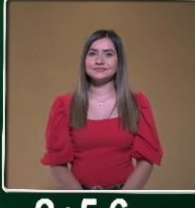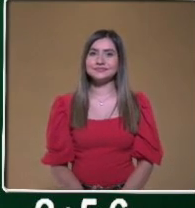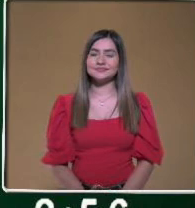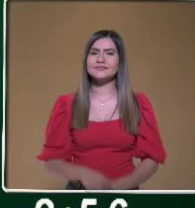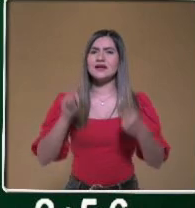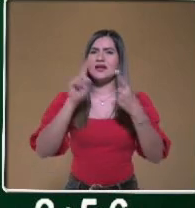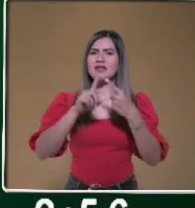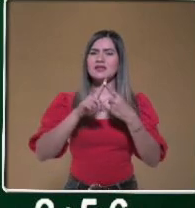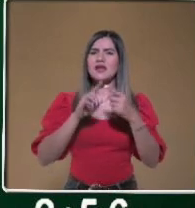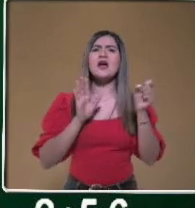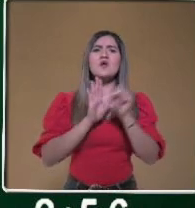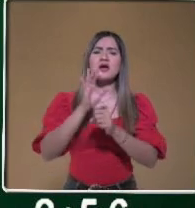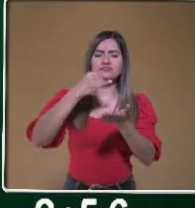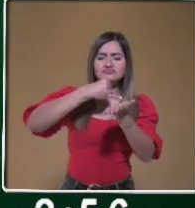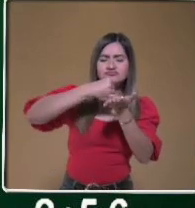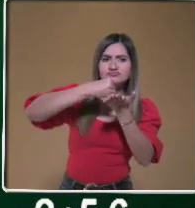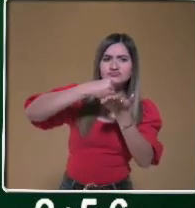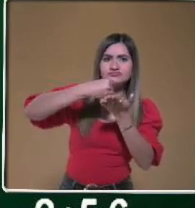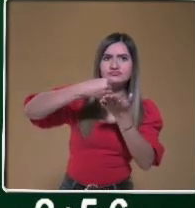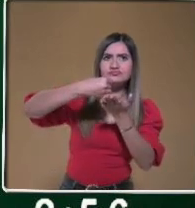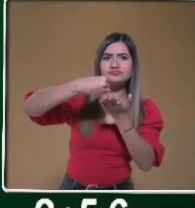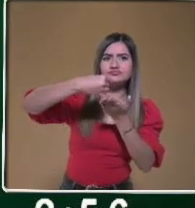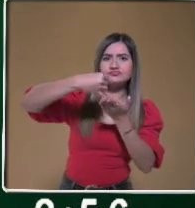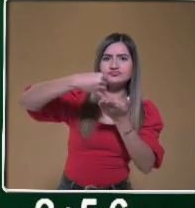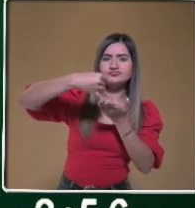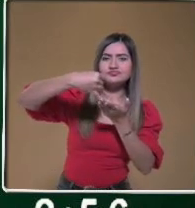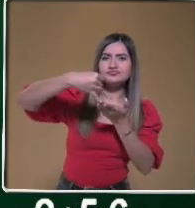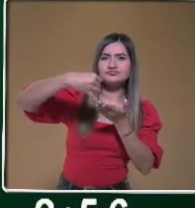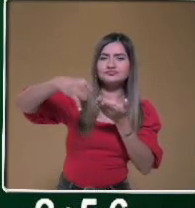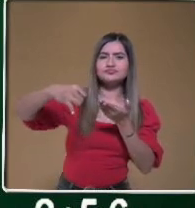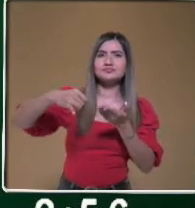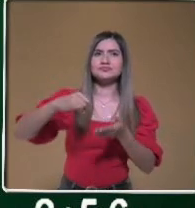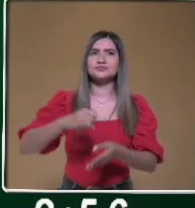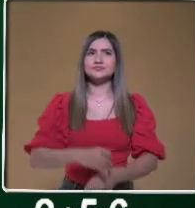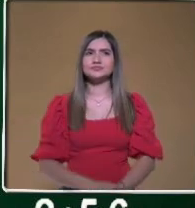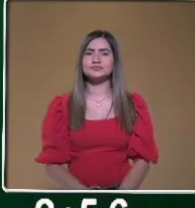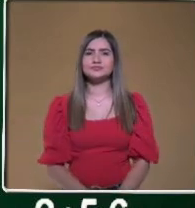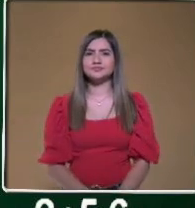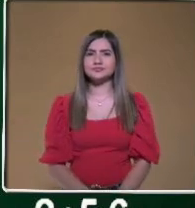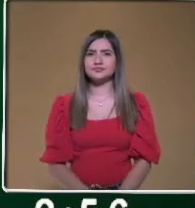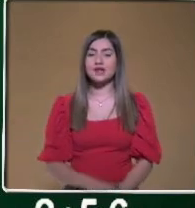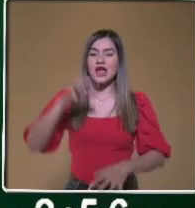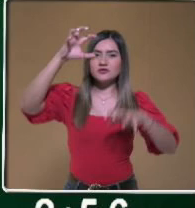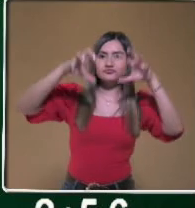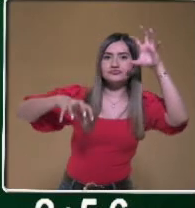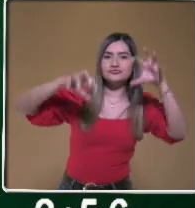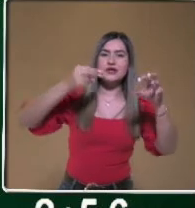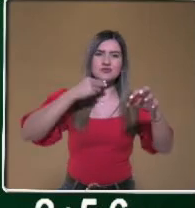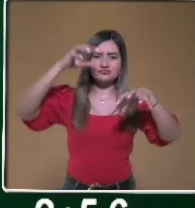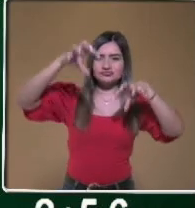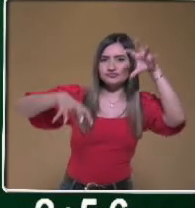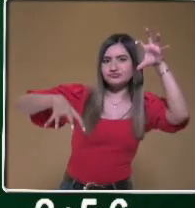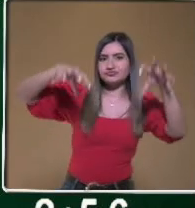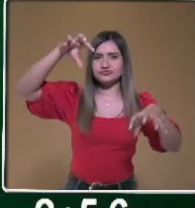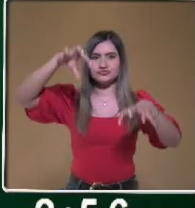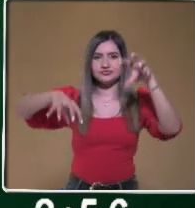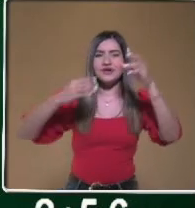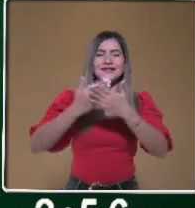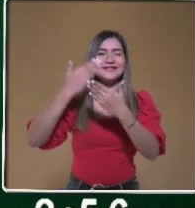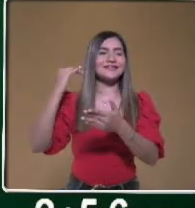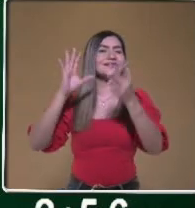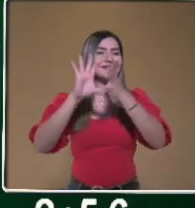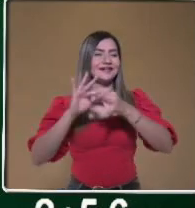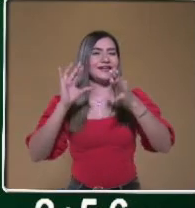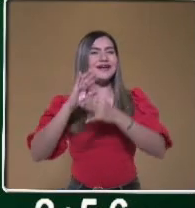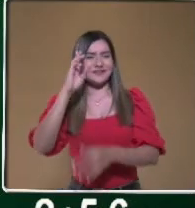Tipo de agricultura que se practica aprovechando la temporada de lluvias. Y ese tema lo explicó la